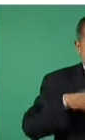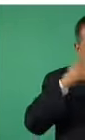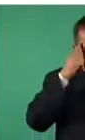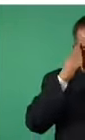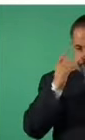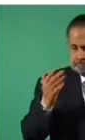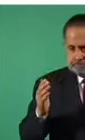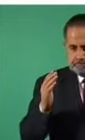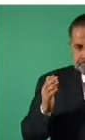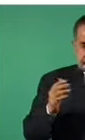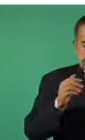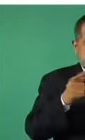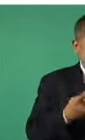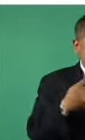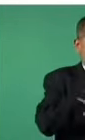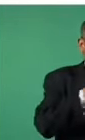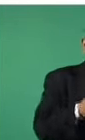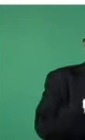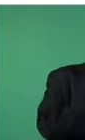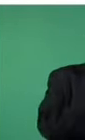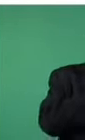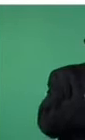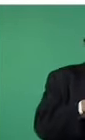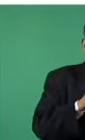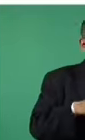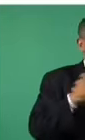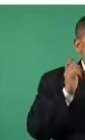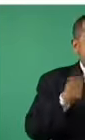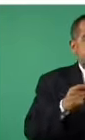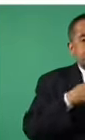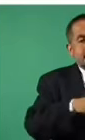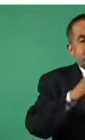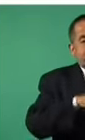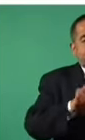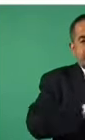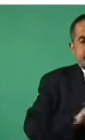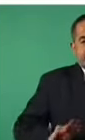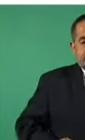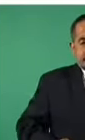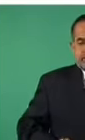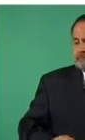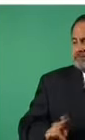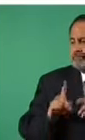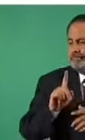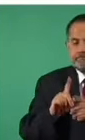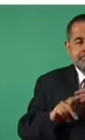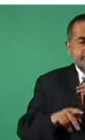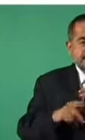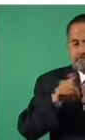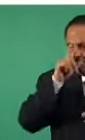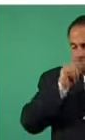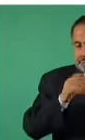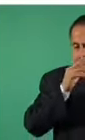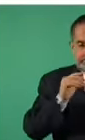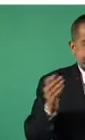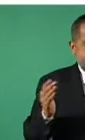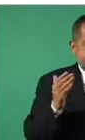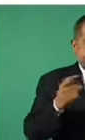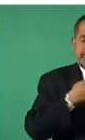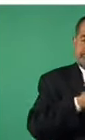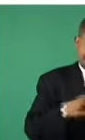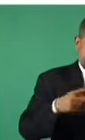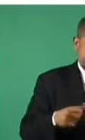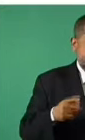comparativo contra el año anterior porque eran otros municipios los que estaban en esta tabla y cuál